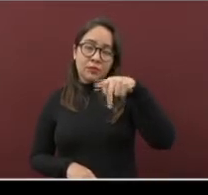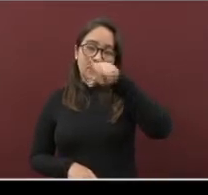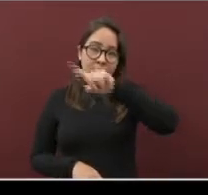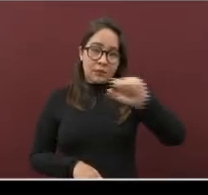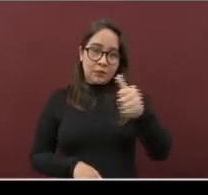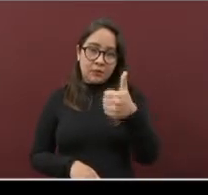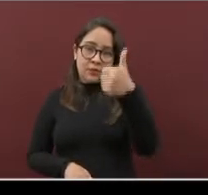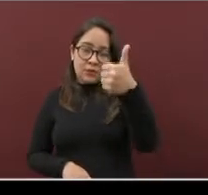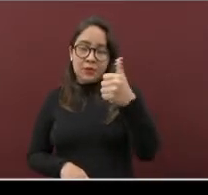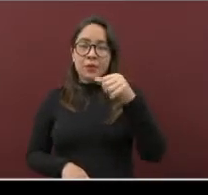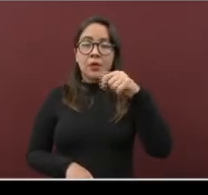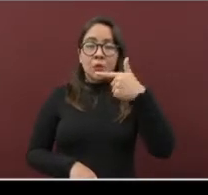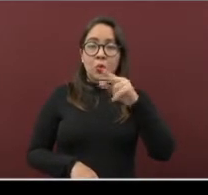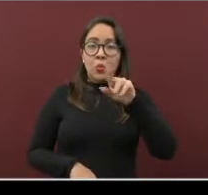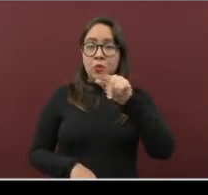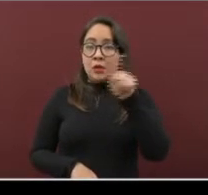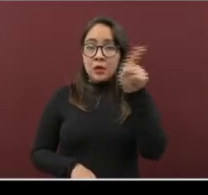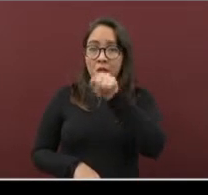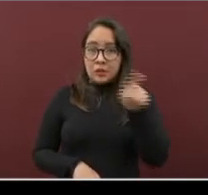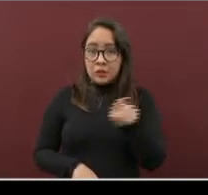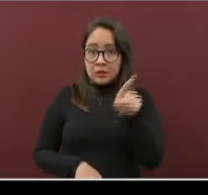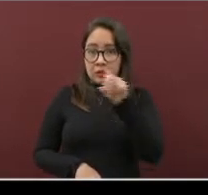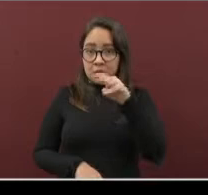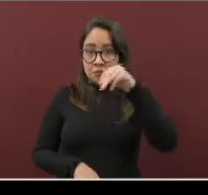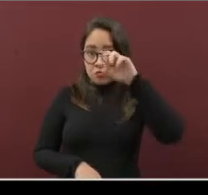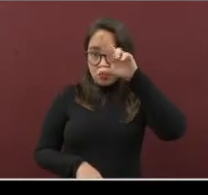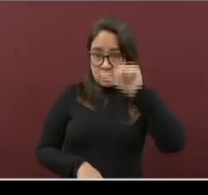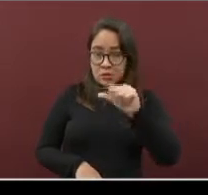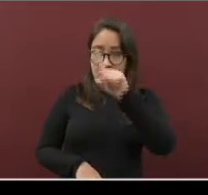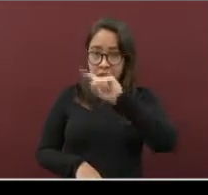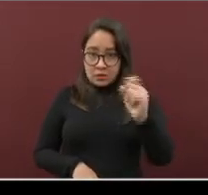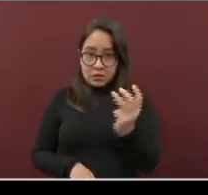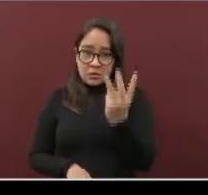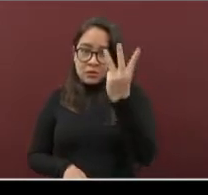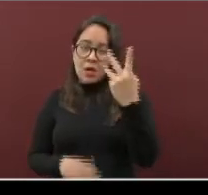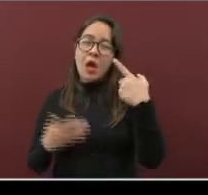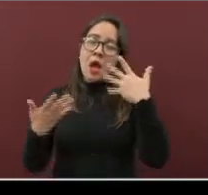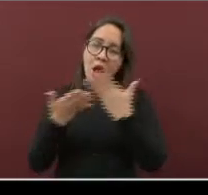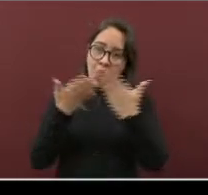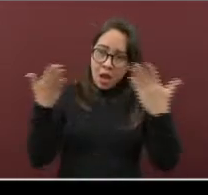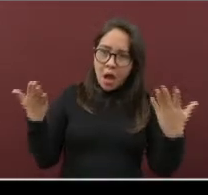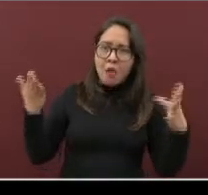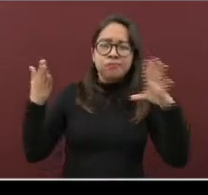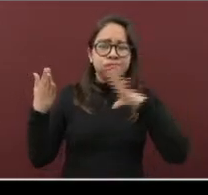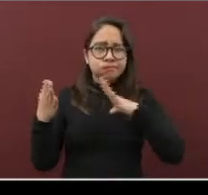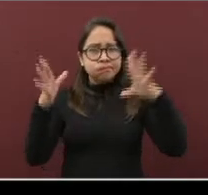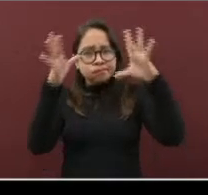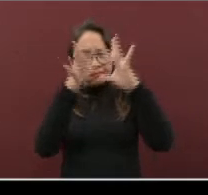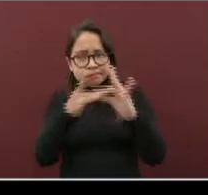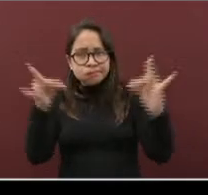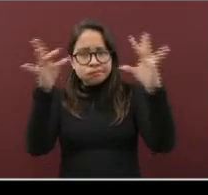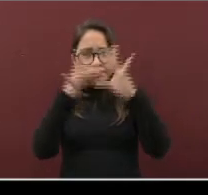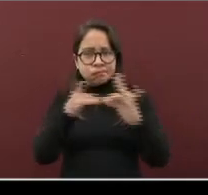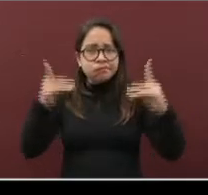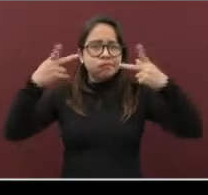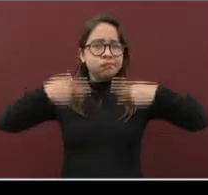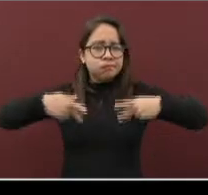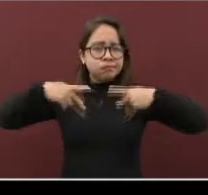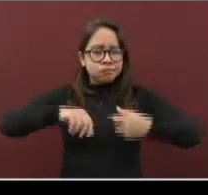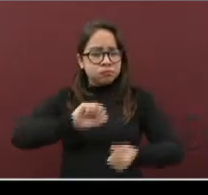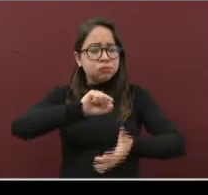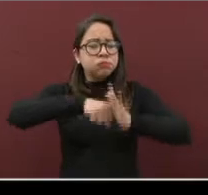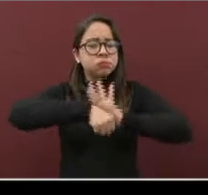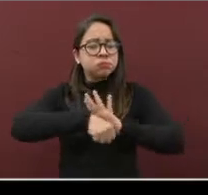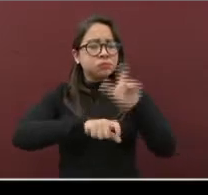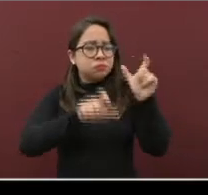103. Ahora miren ustedes. En esta ocasión, quiero insistir en la sintomatología que están presentando las